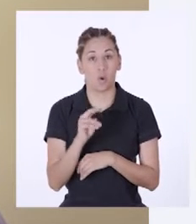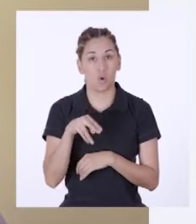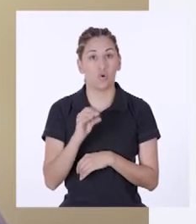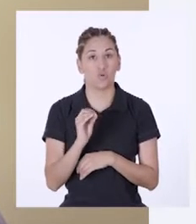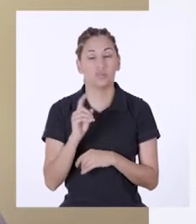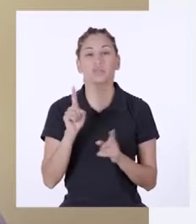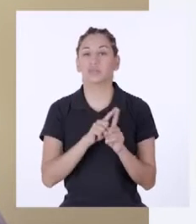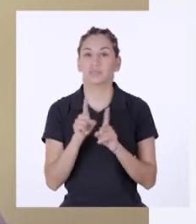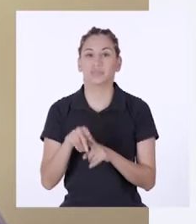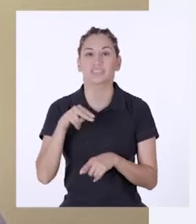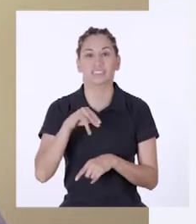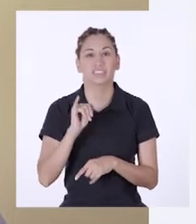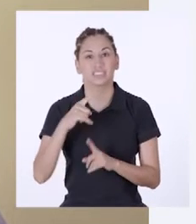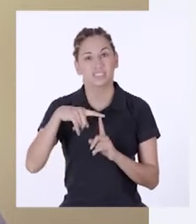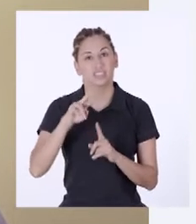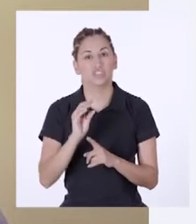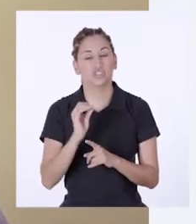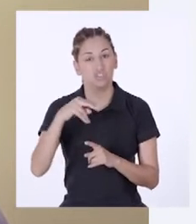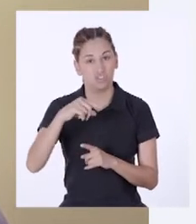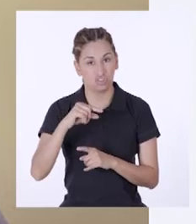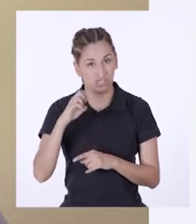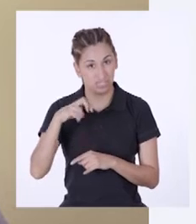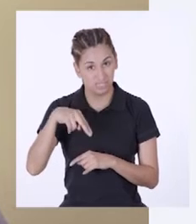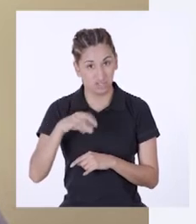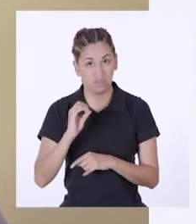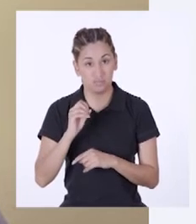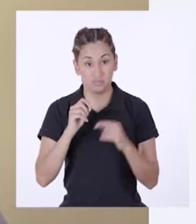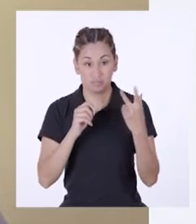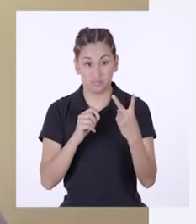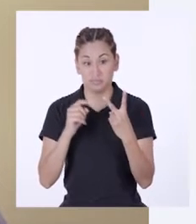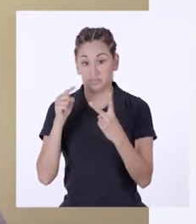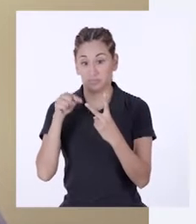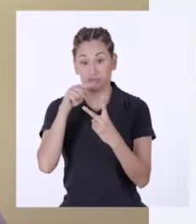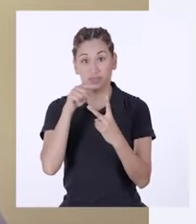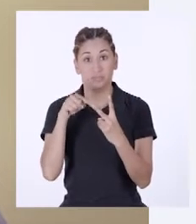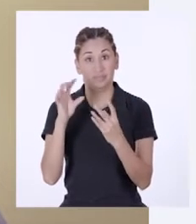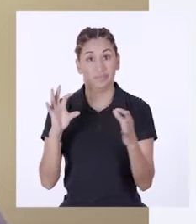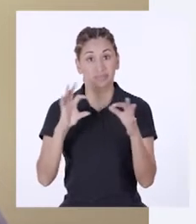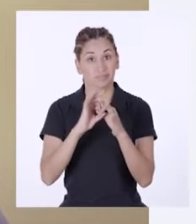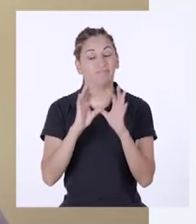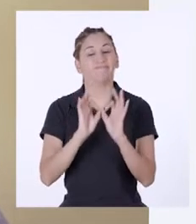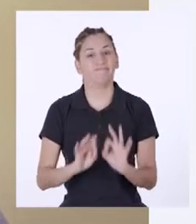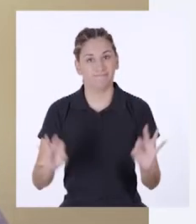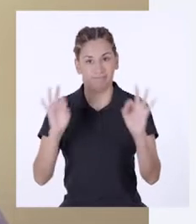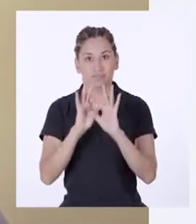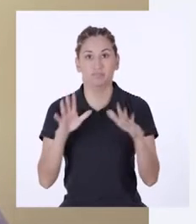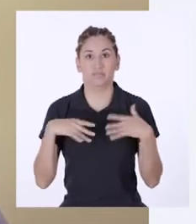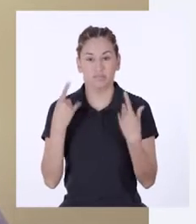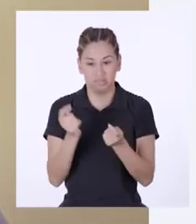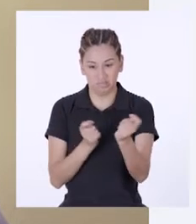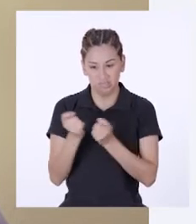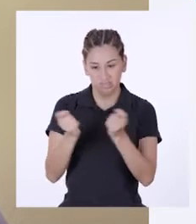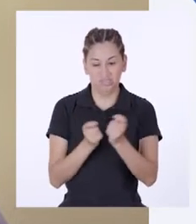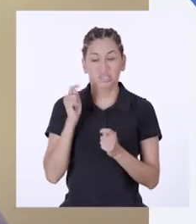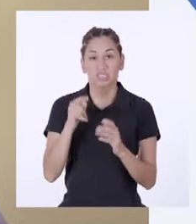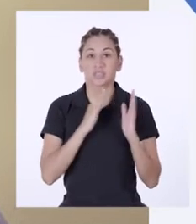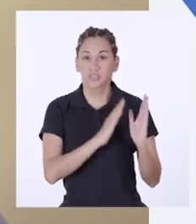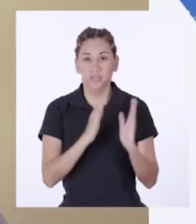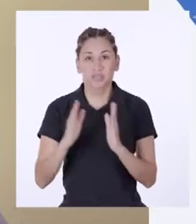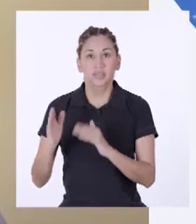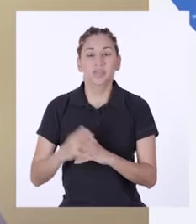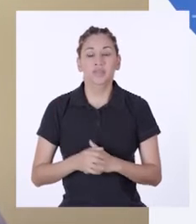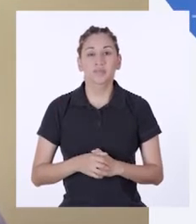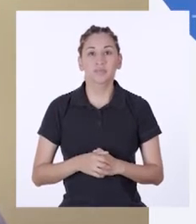otros componentes. Entonces, la relación carbono-nitrógeno es muy importante para controlar el proceso del